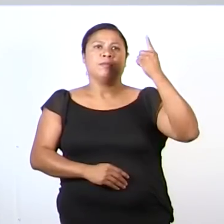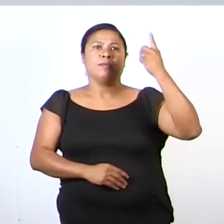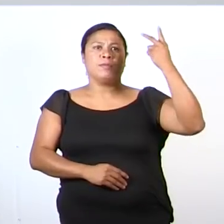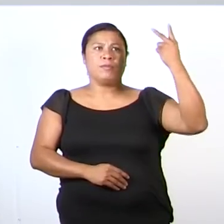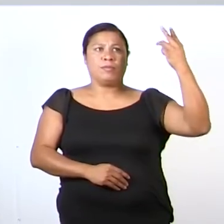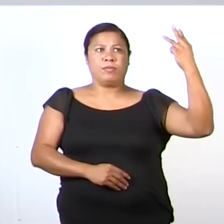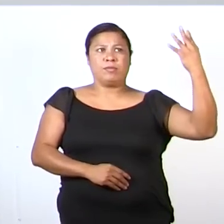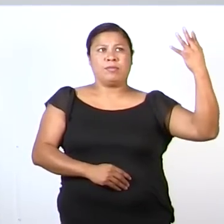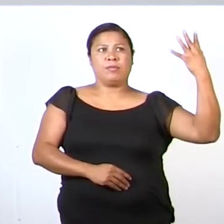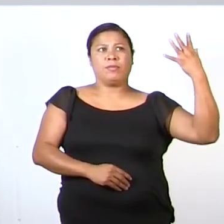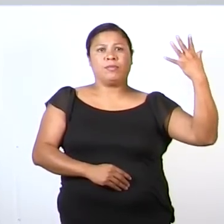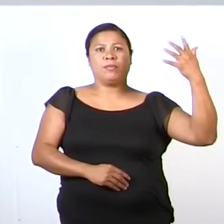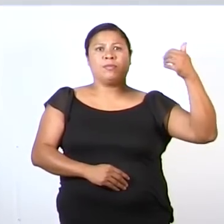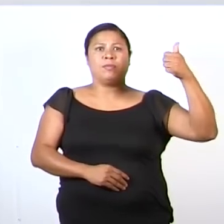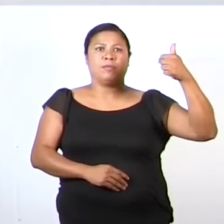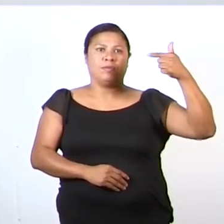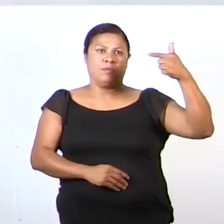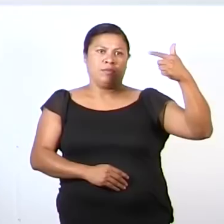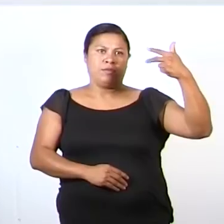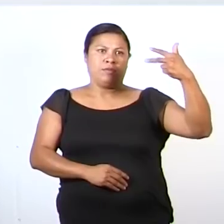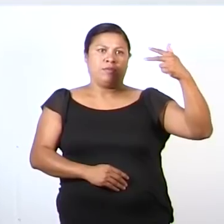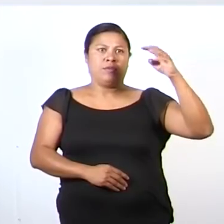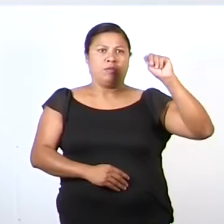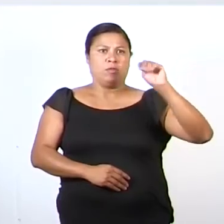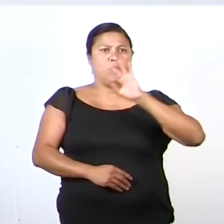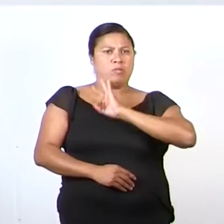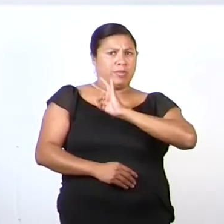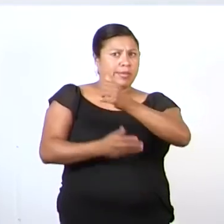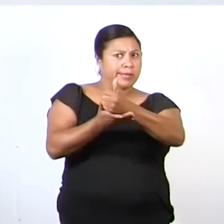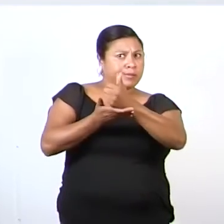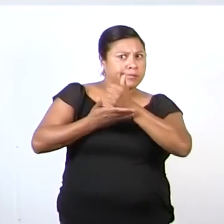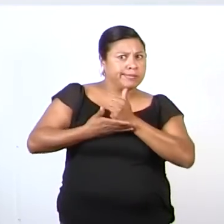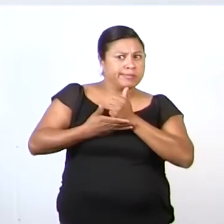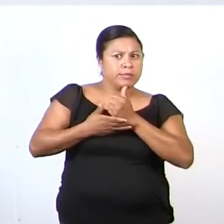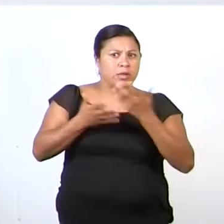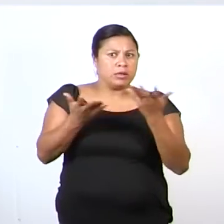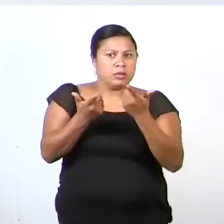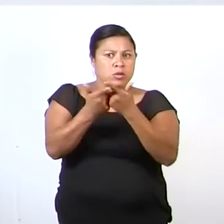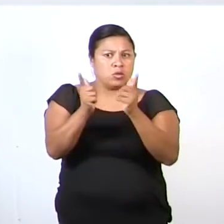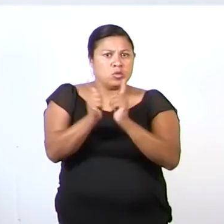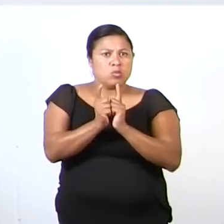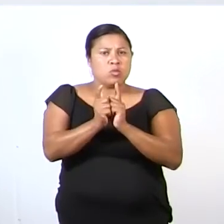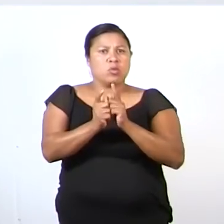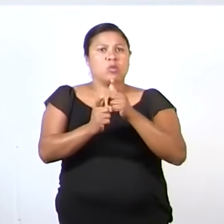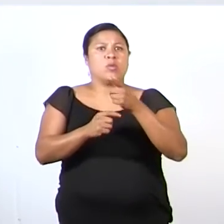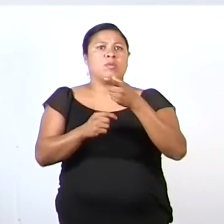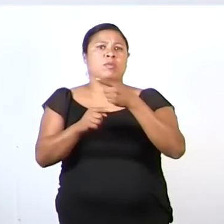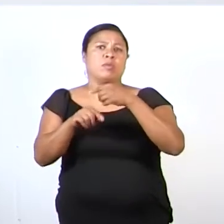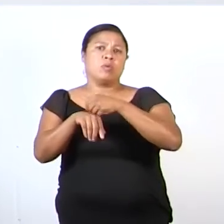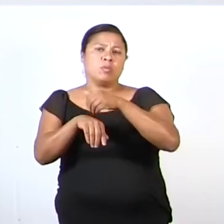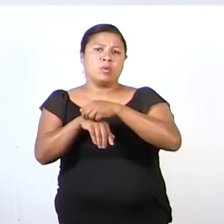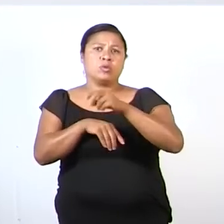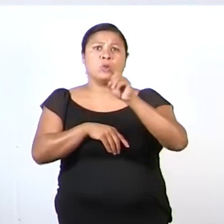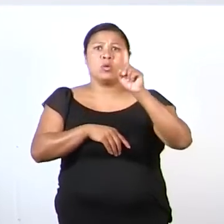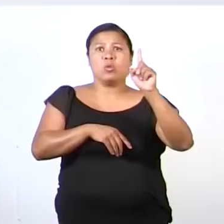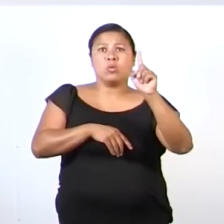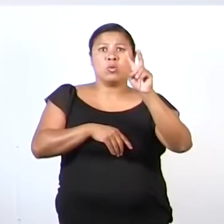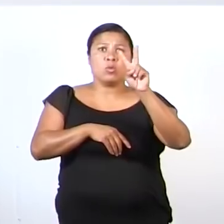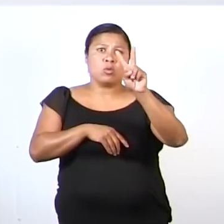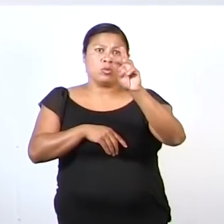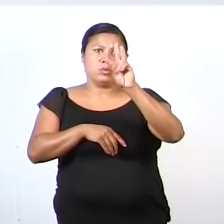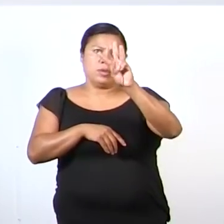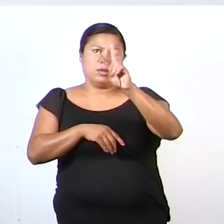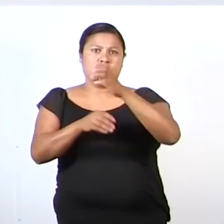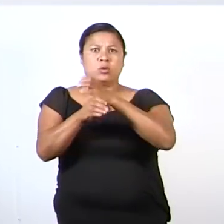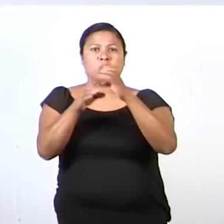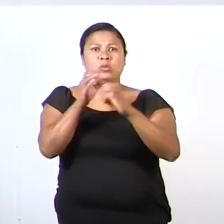¿Podrías ayudar a formar colecciones allá en tu casa de uno, dos, tres y cuatro